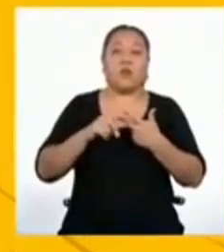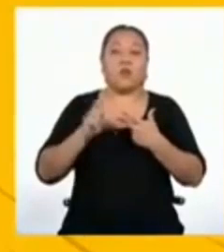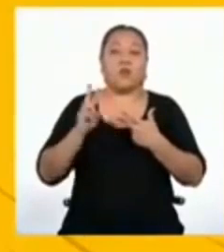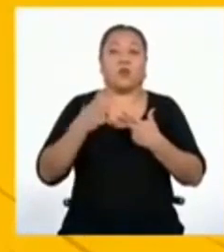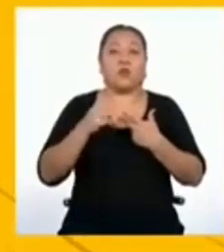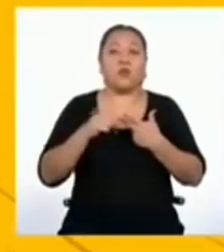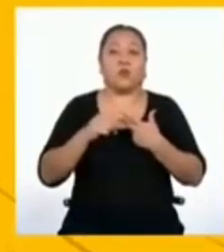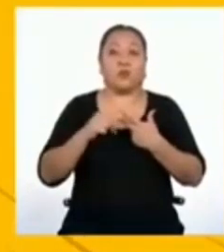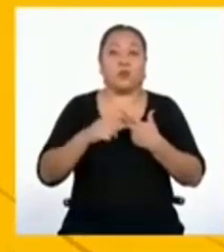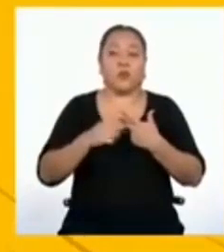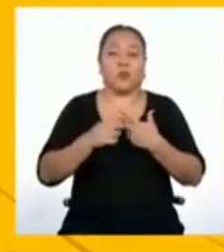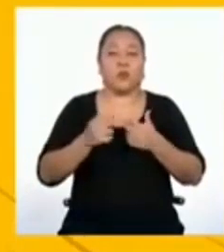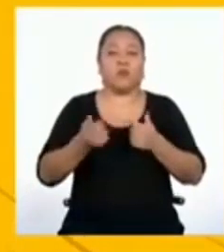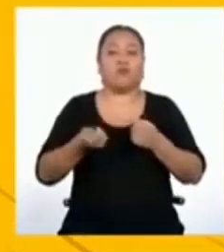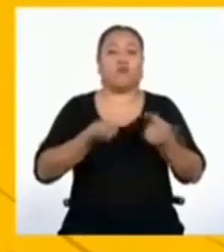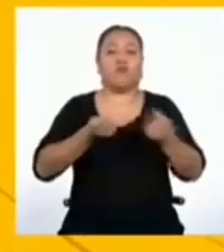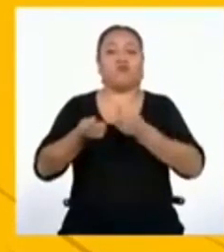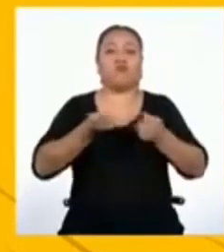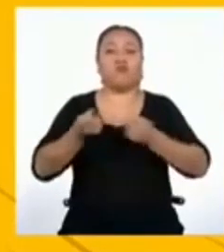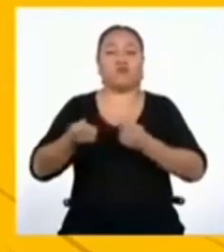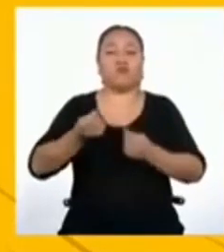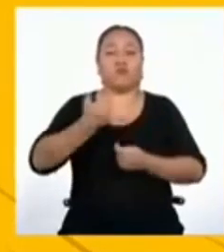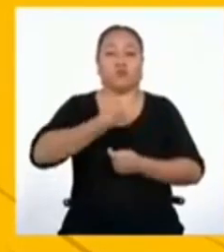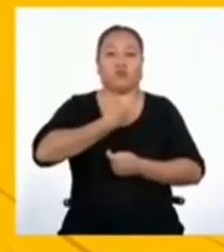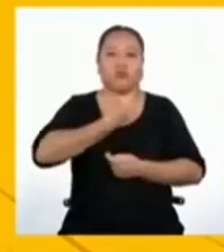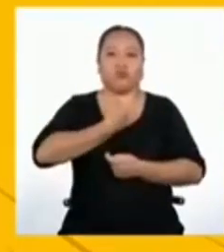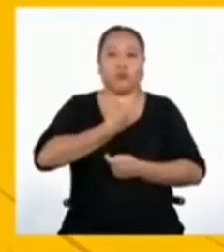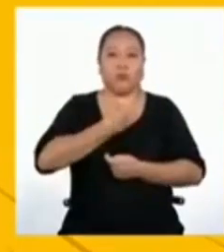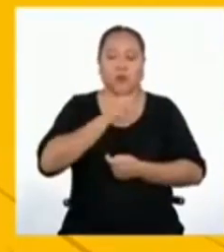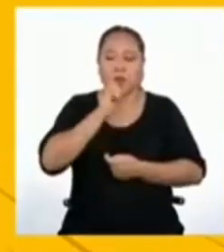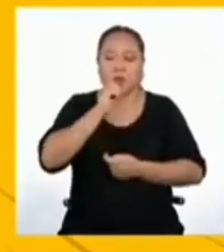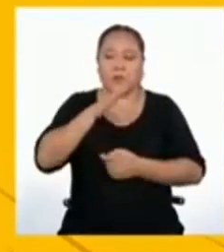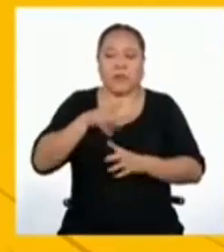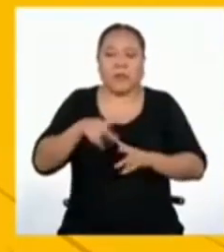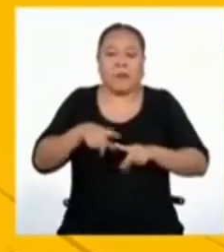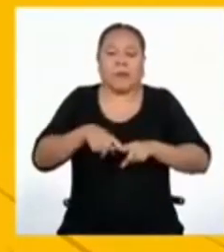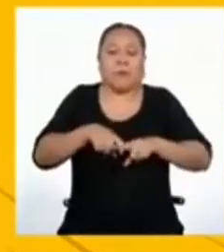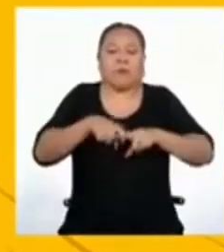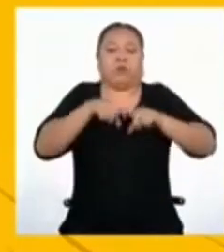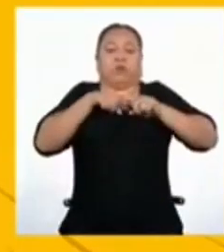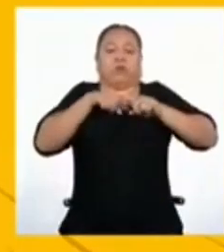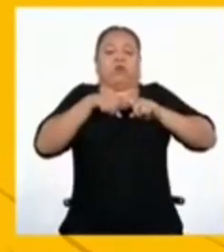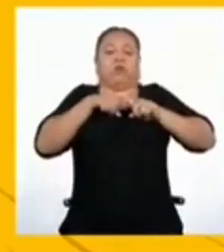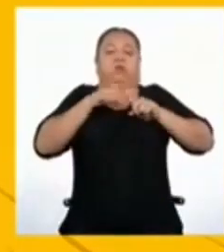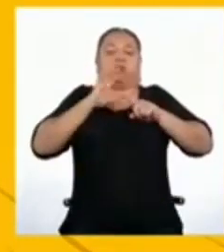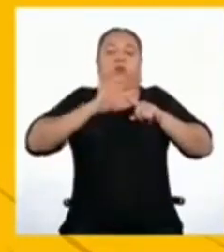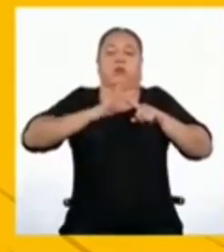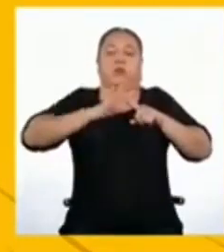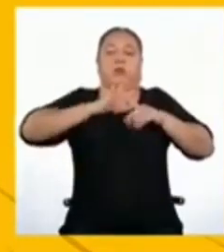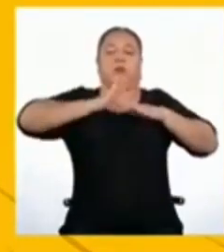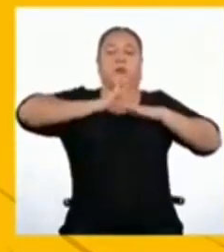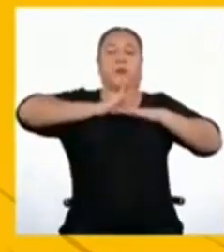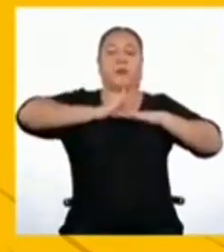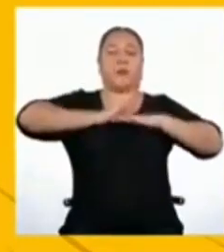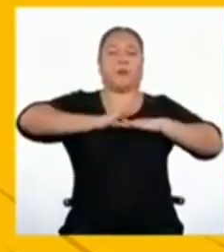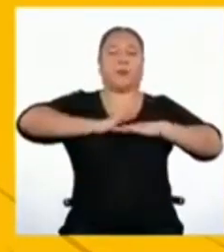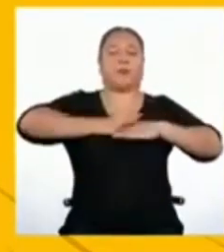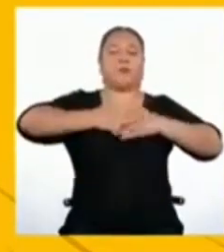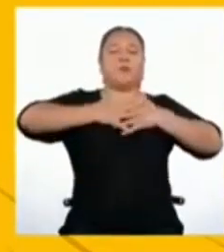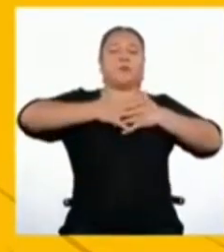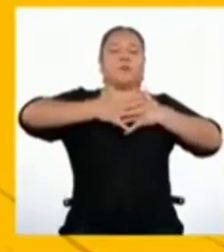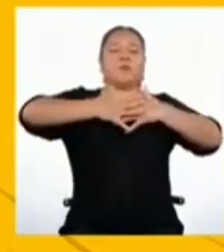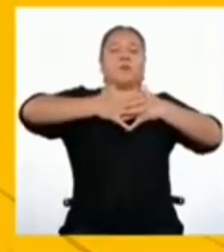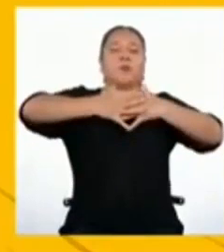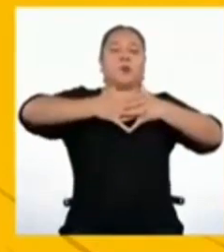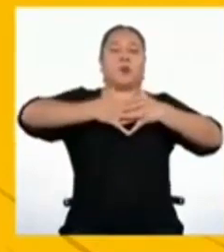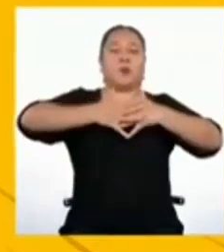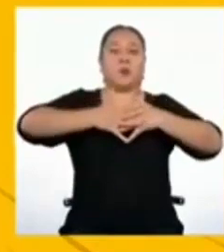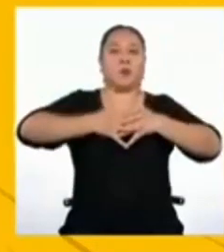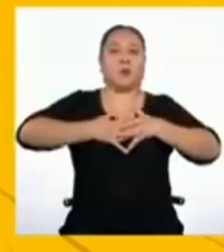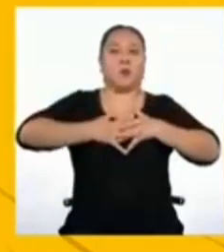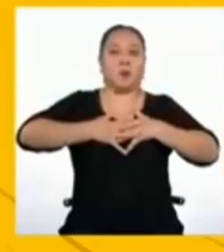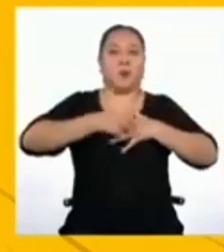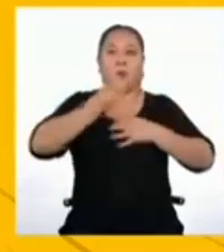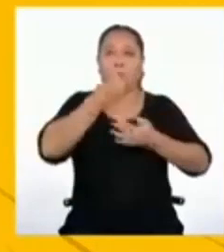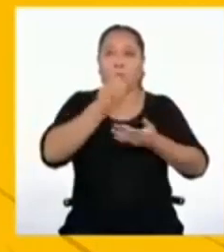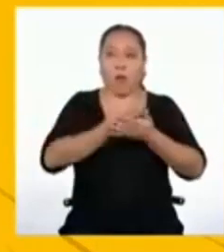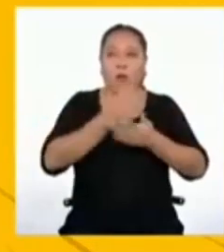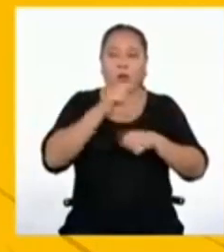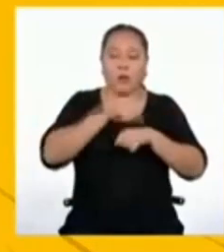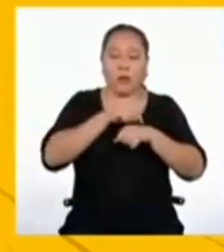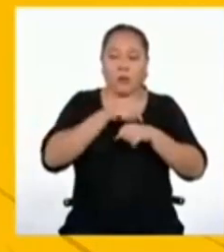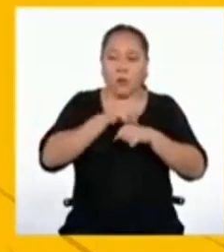Conocer cuándo debo detenerme y respirar. Cuándo es buen momento para